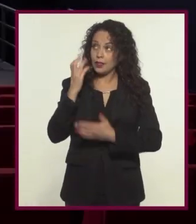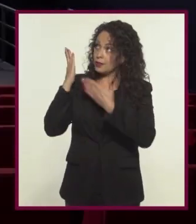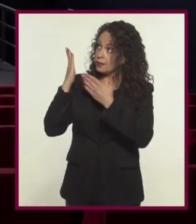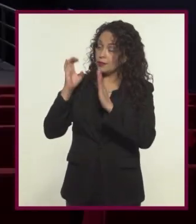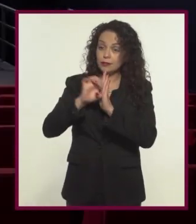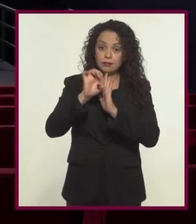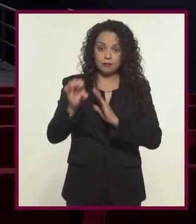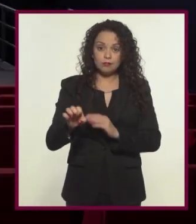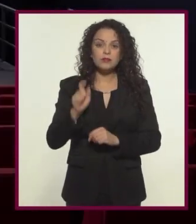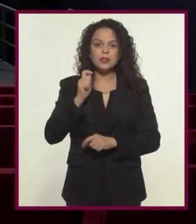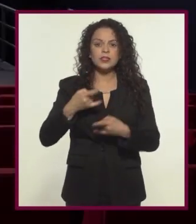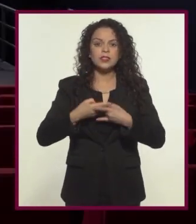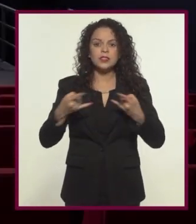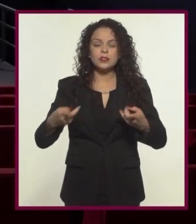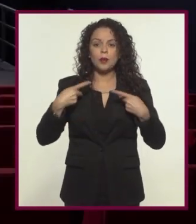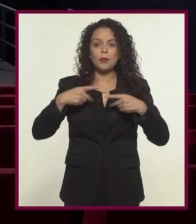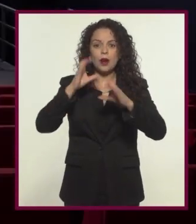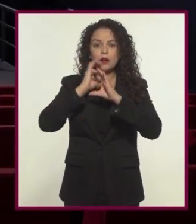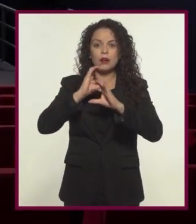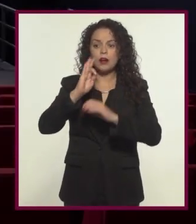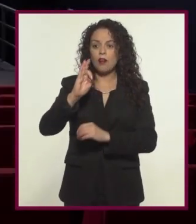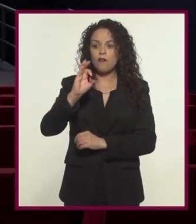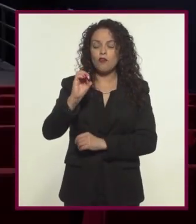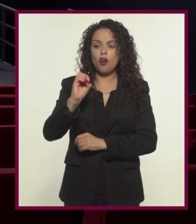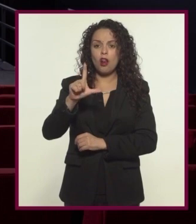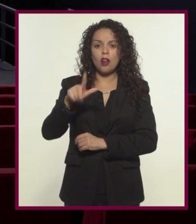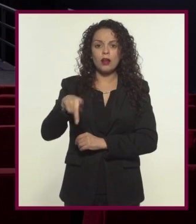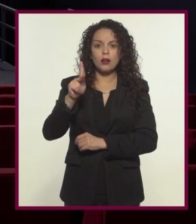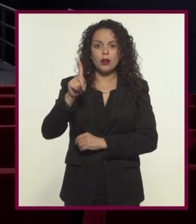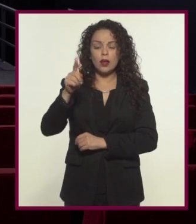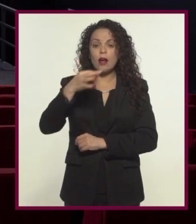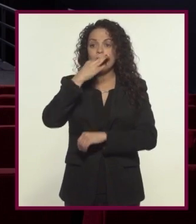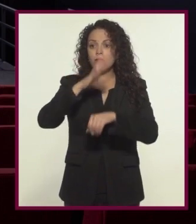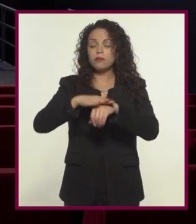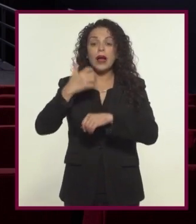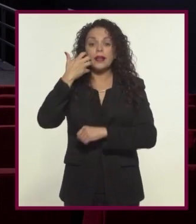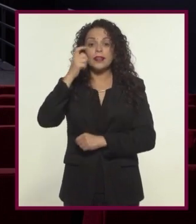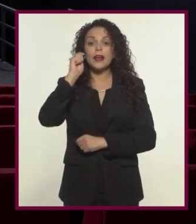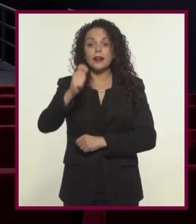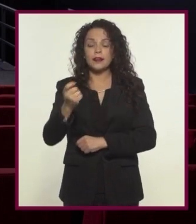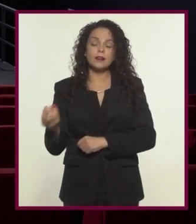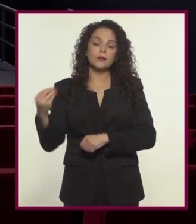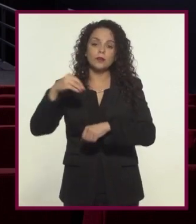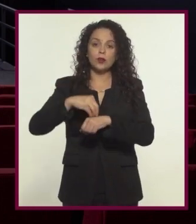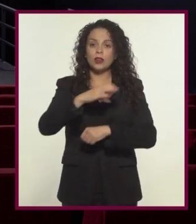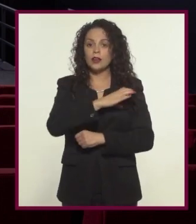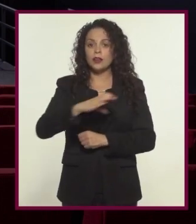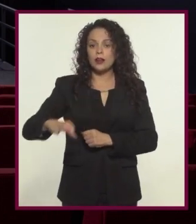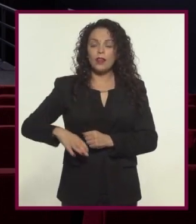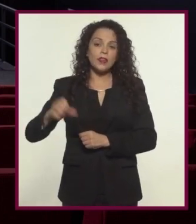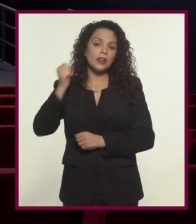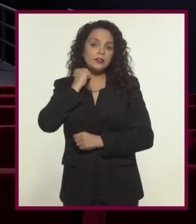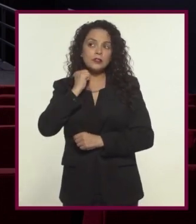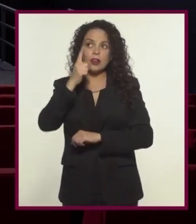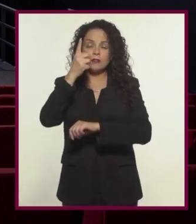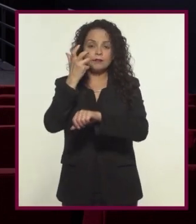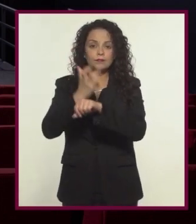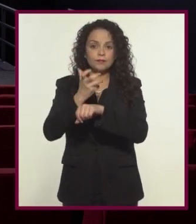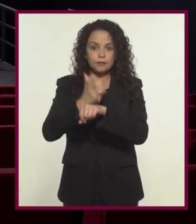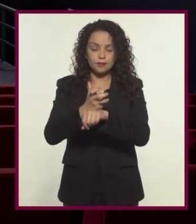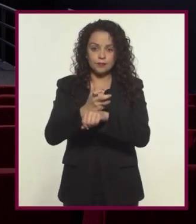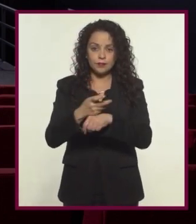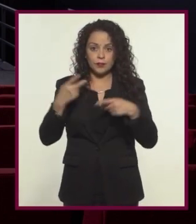Ciudadano Bob Roberts por ejemplo cuenta la historia de un cantante de folk que anuncia su candidatura al Senado de los Estados Unidos